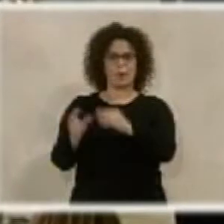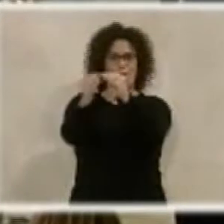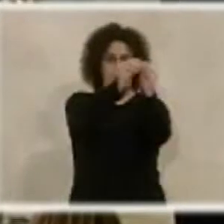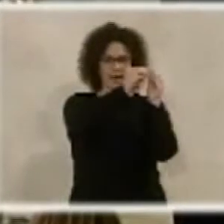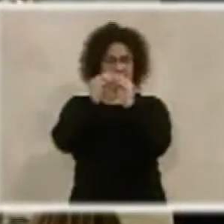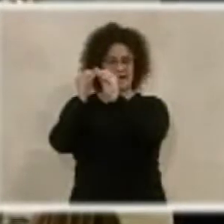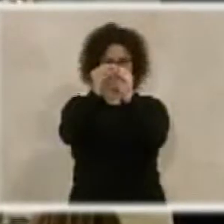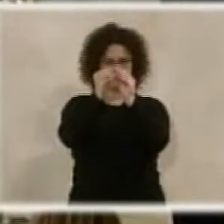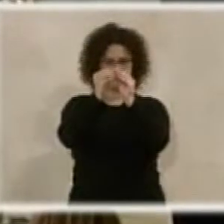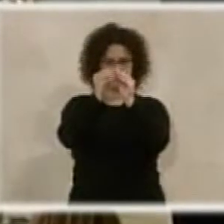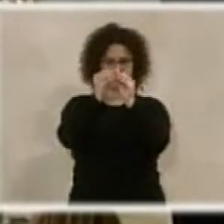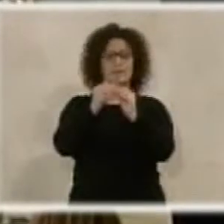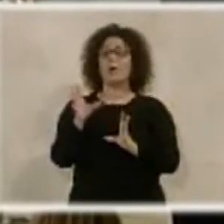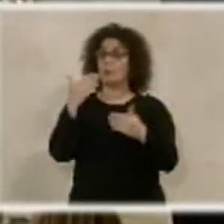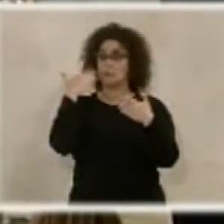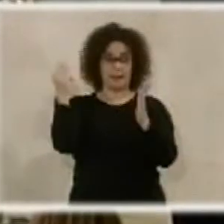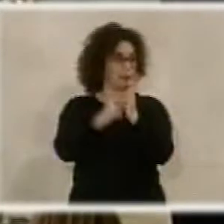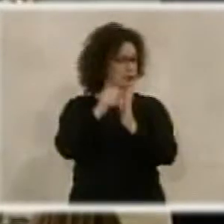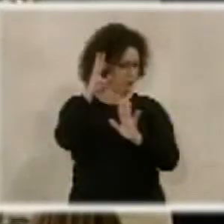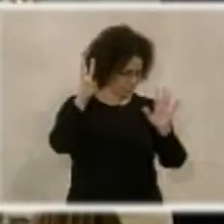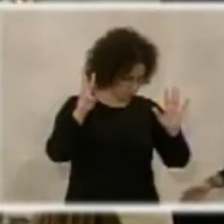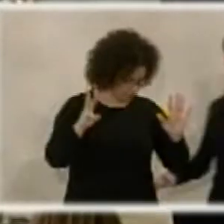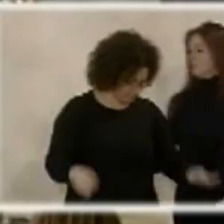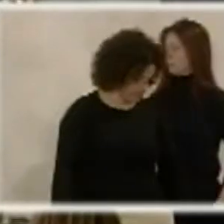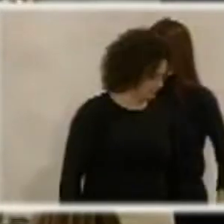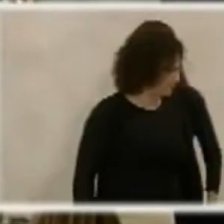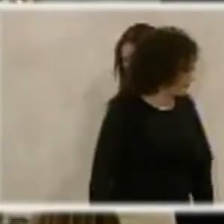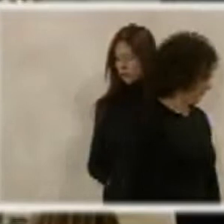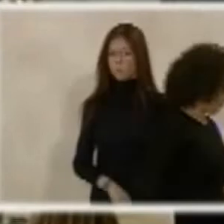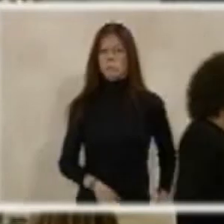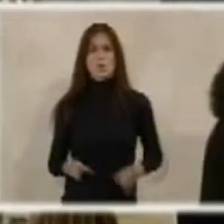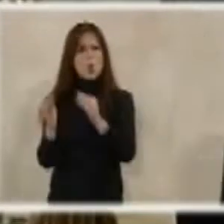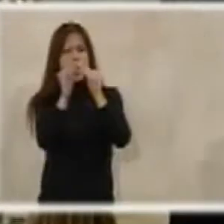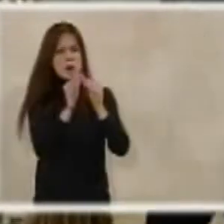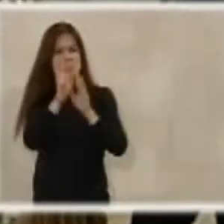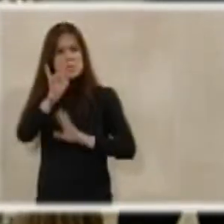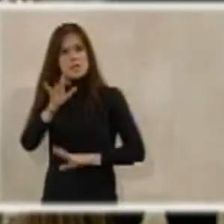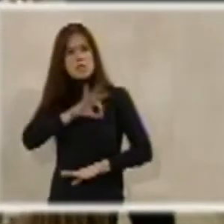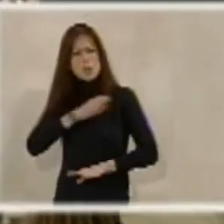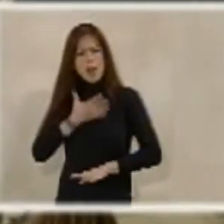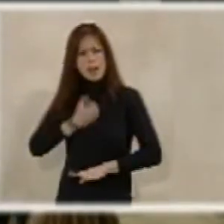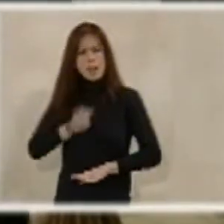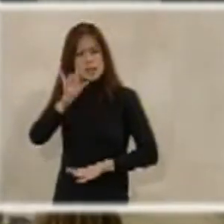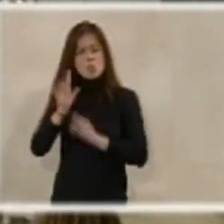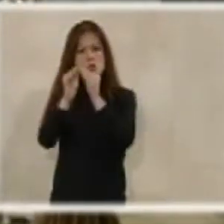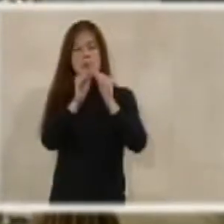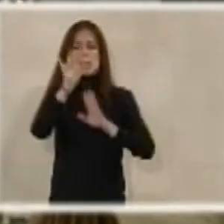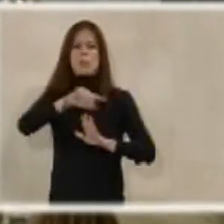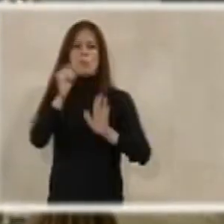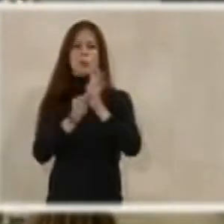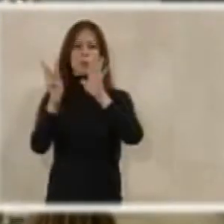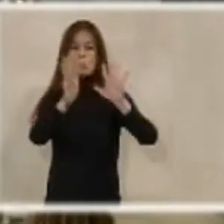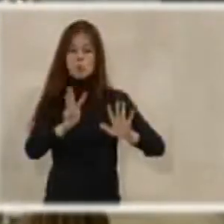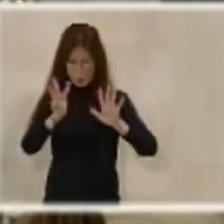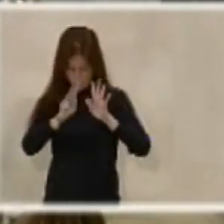Unanimidad. Muchas gracias. Punto número ocho. Es unanimidad, ¿no, señor alcalde? Sí, sí, es unanimidad. Punto número ocho.